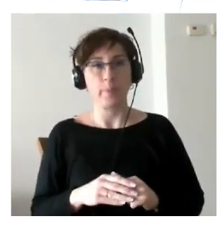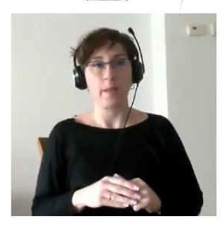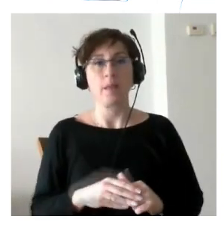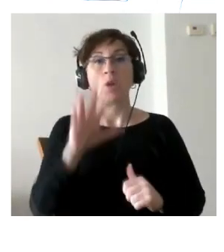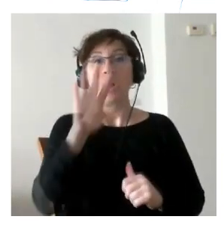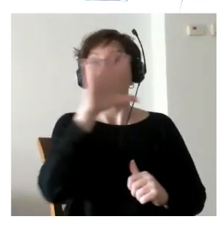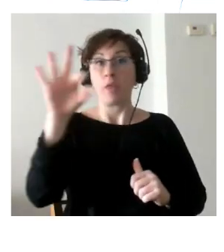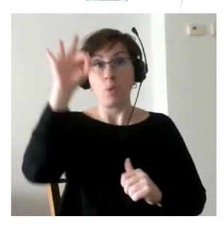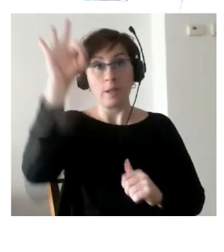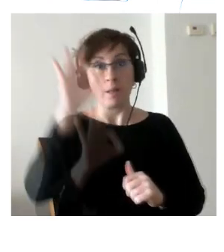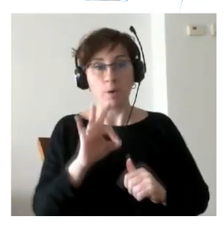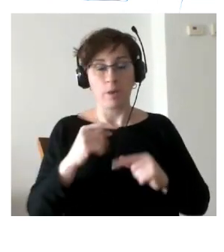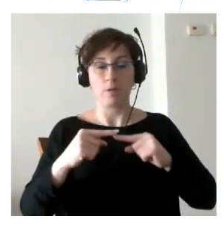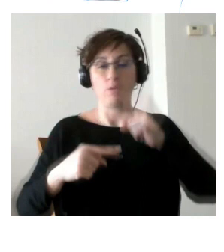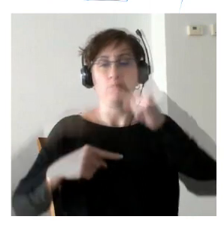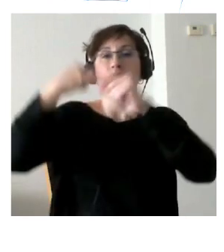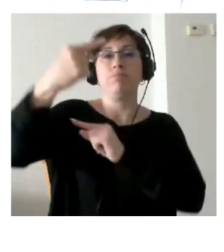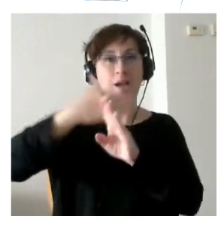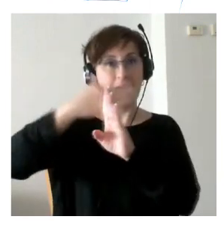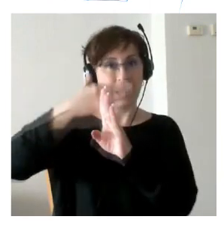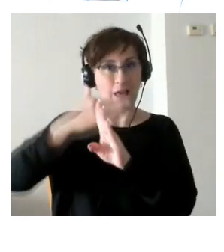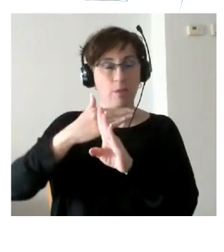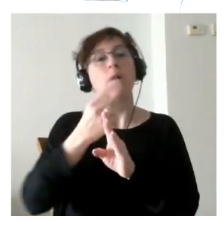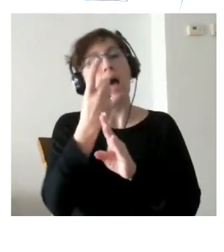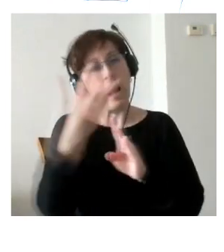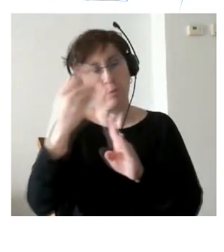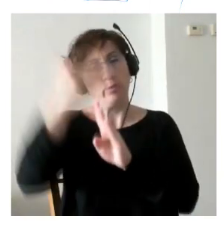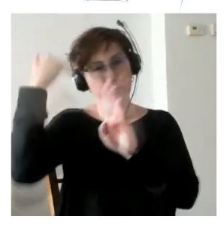progresado de grado también ha habido retrocesos